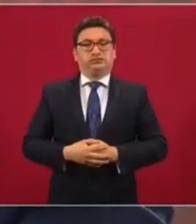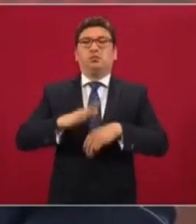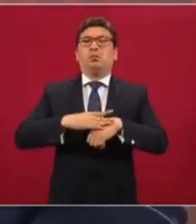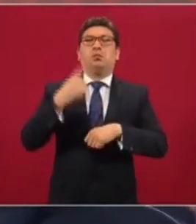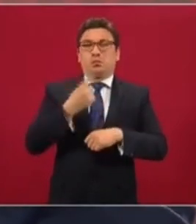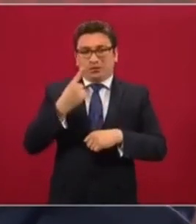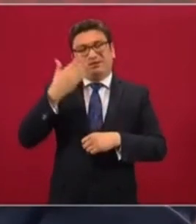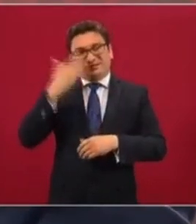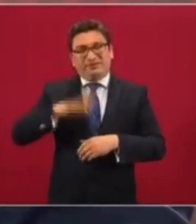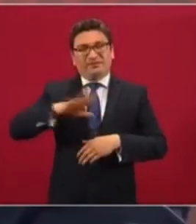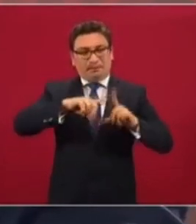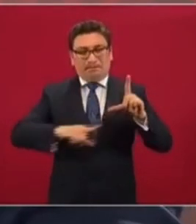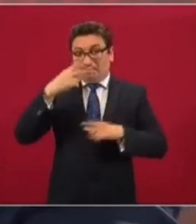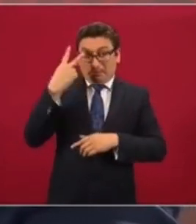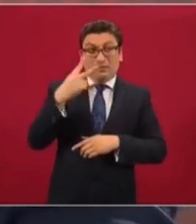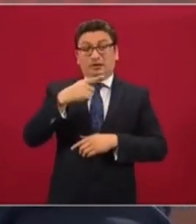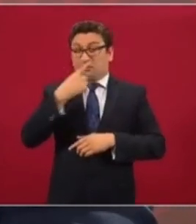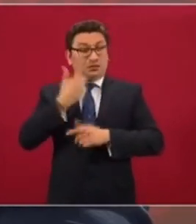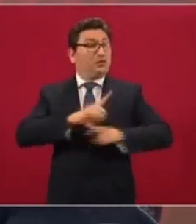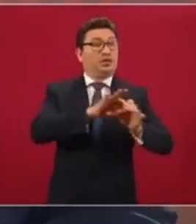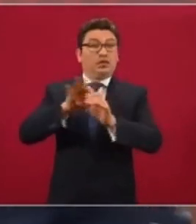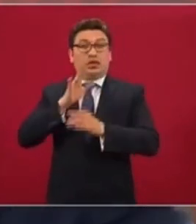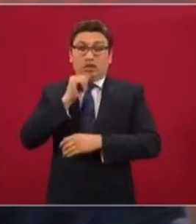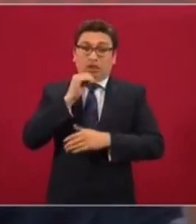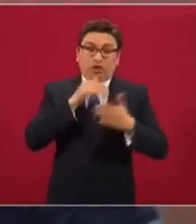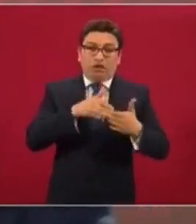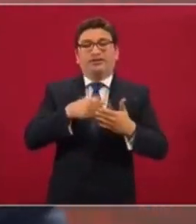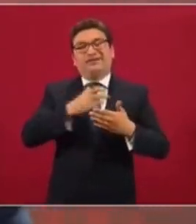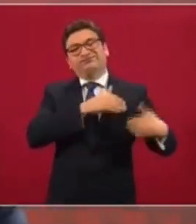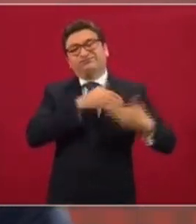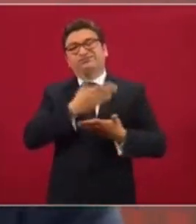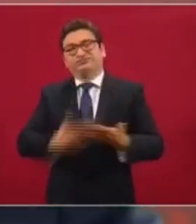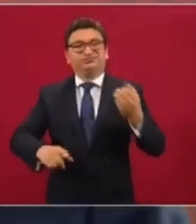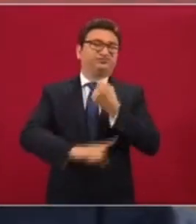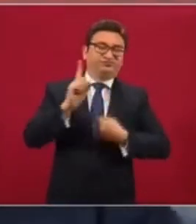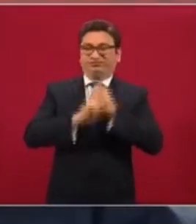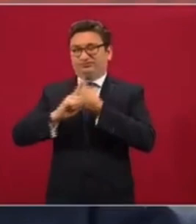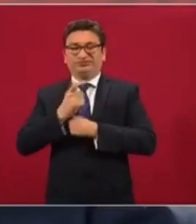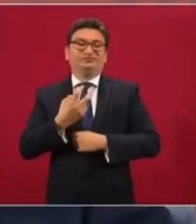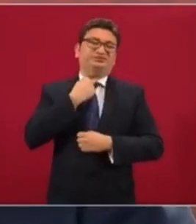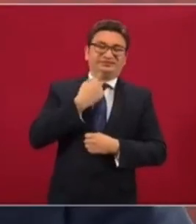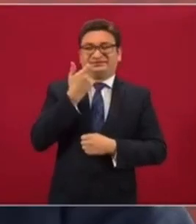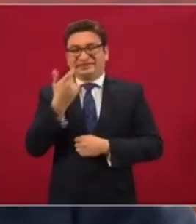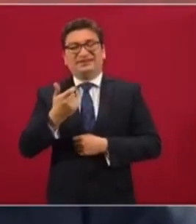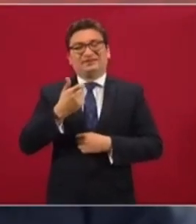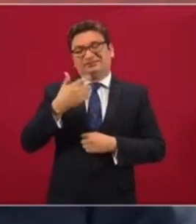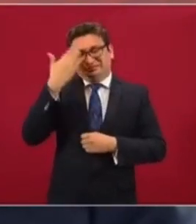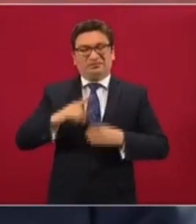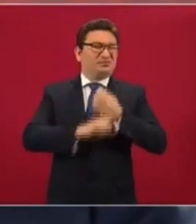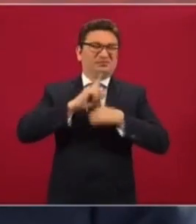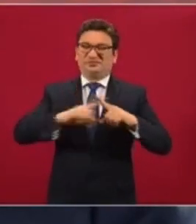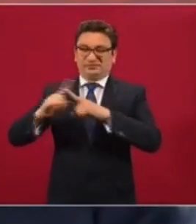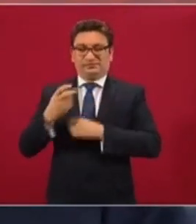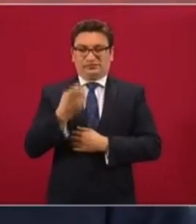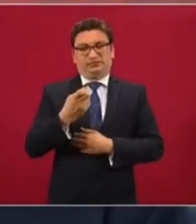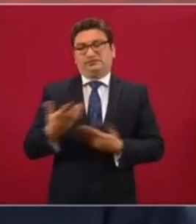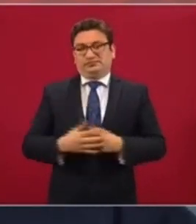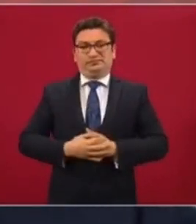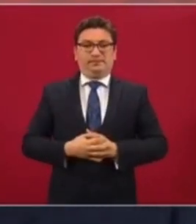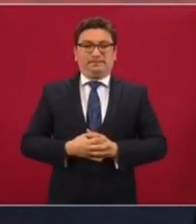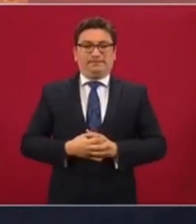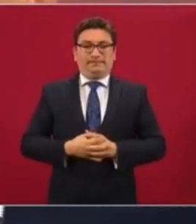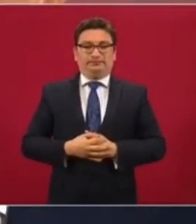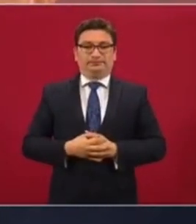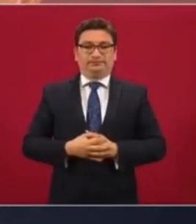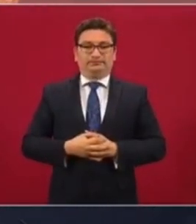la falta de democracia nos ha conducido a esta crisis económica y a esta decadencia. La democracia no